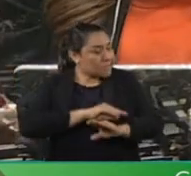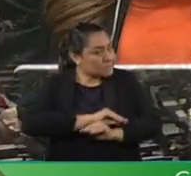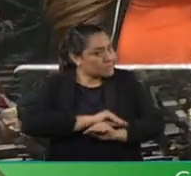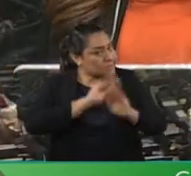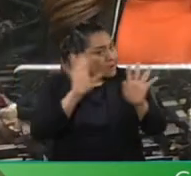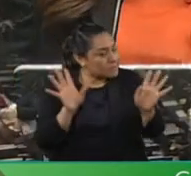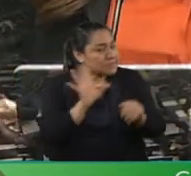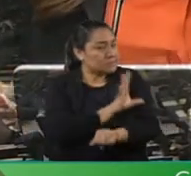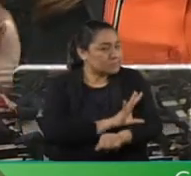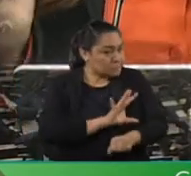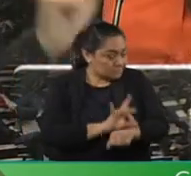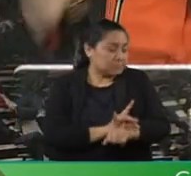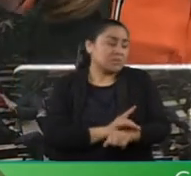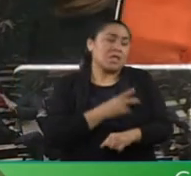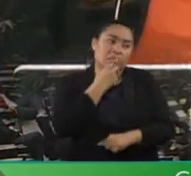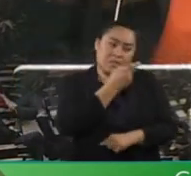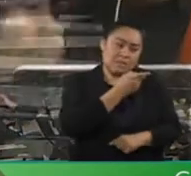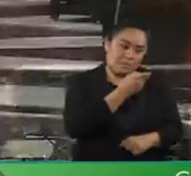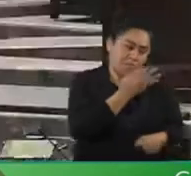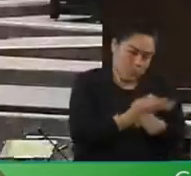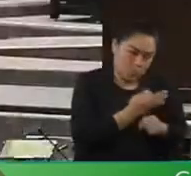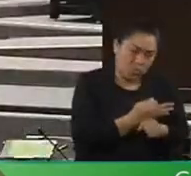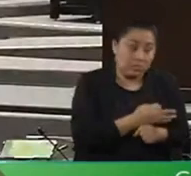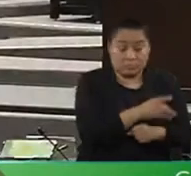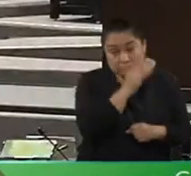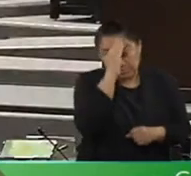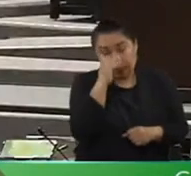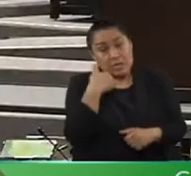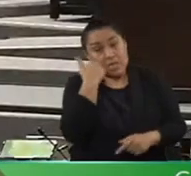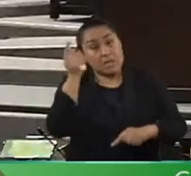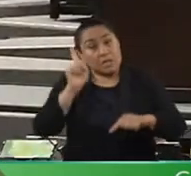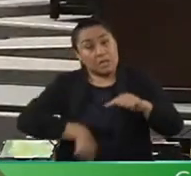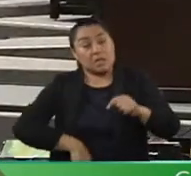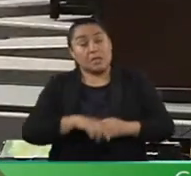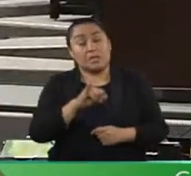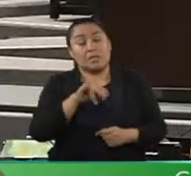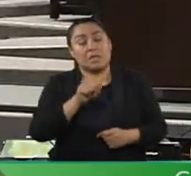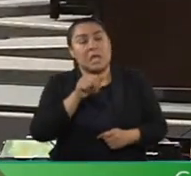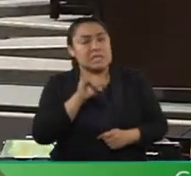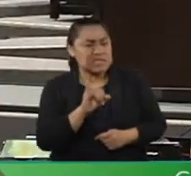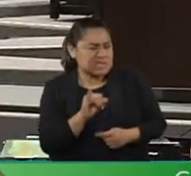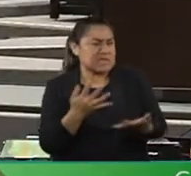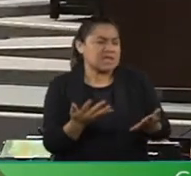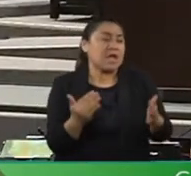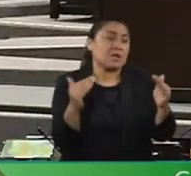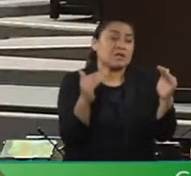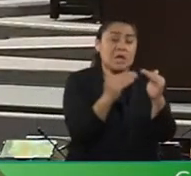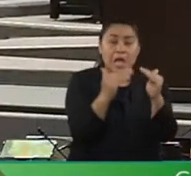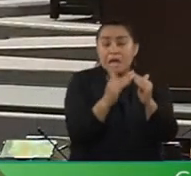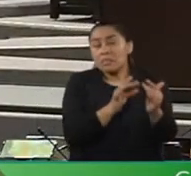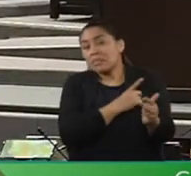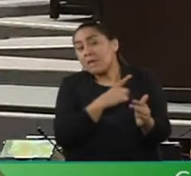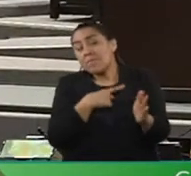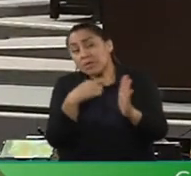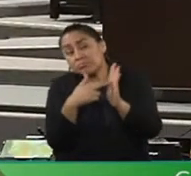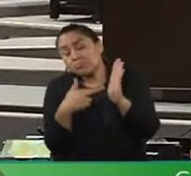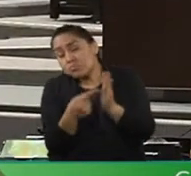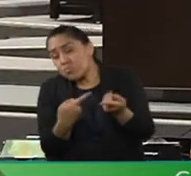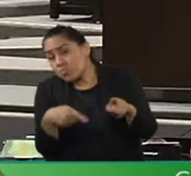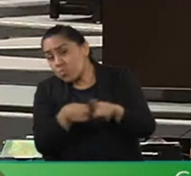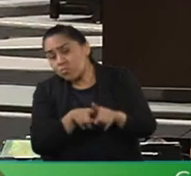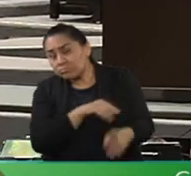Vale la pena recalcarlo ahora que pretenden desaparecer el INAI, para que esas nuevas viviendas cumplan con toda la reglamentación